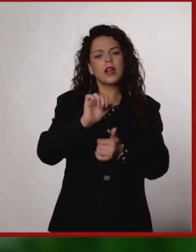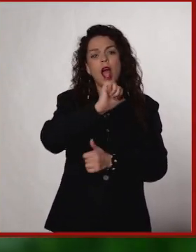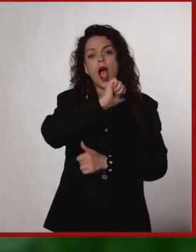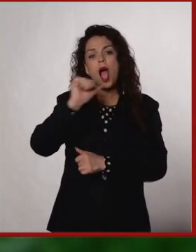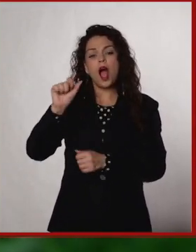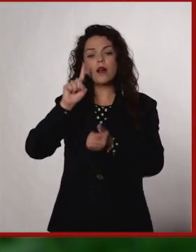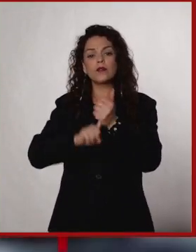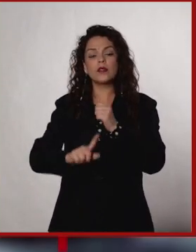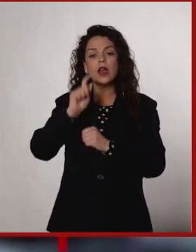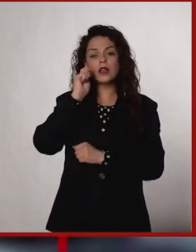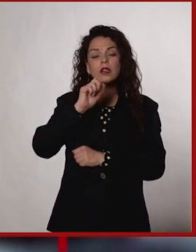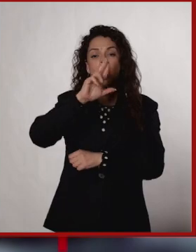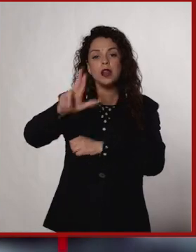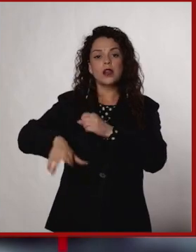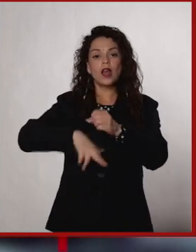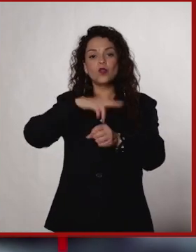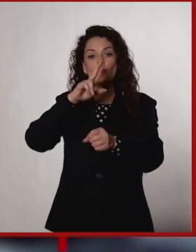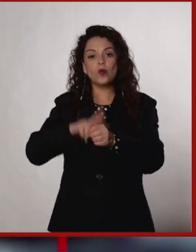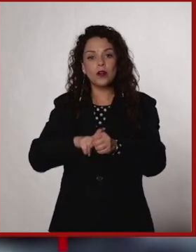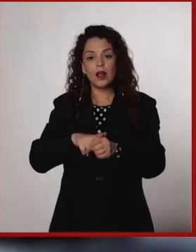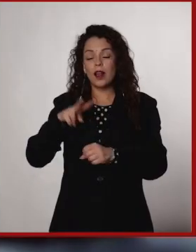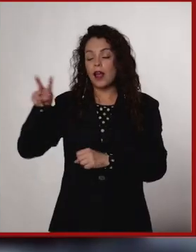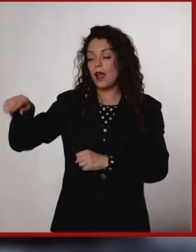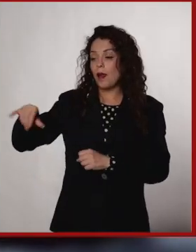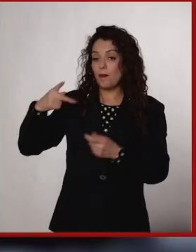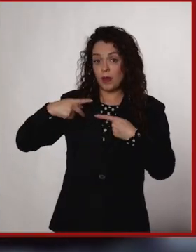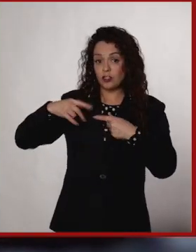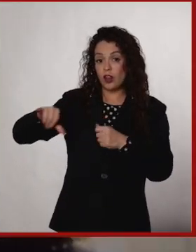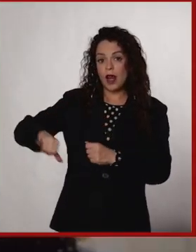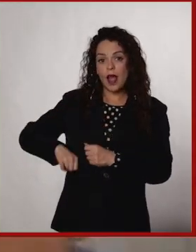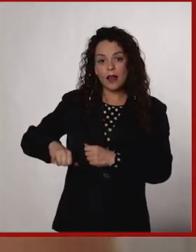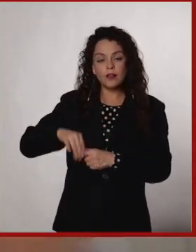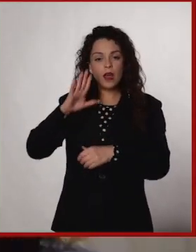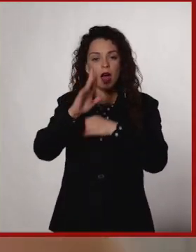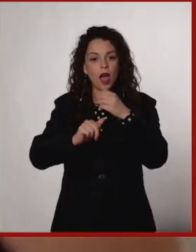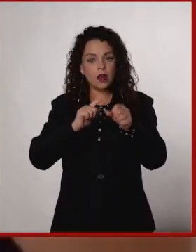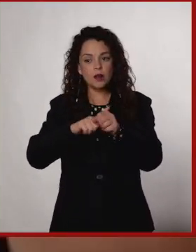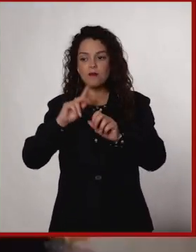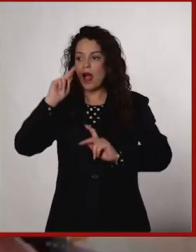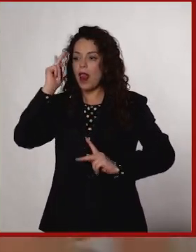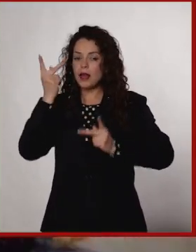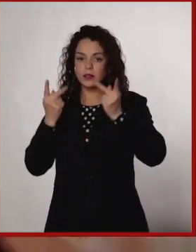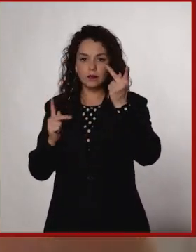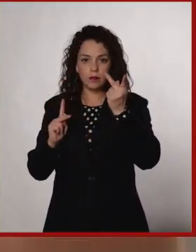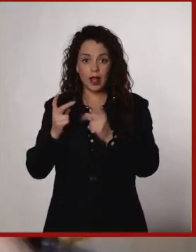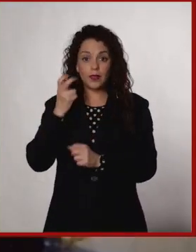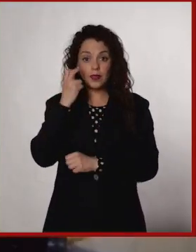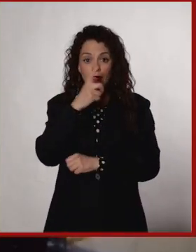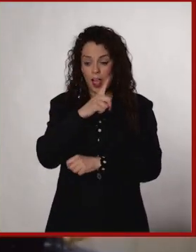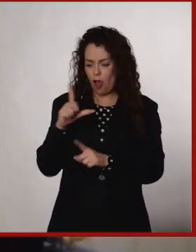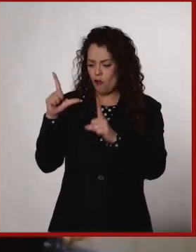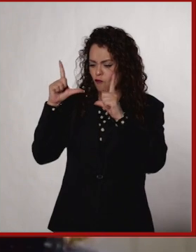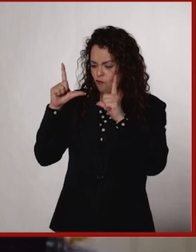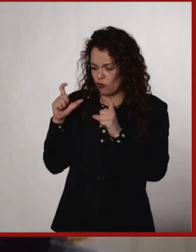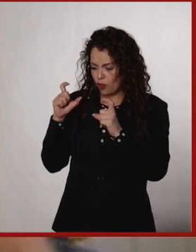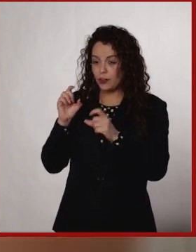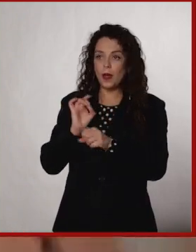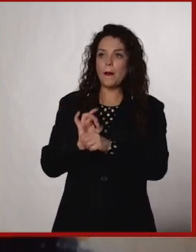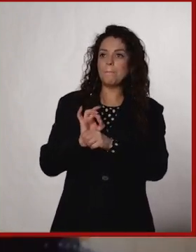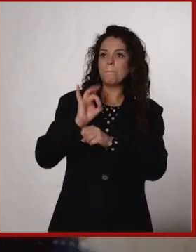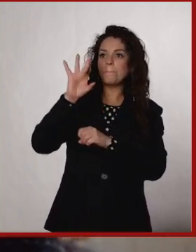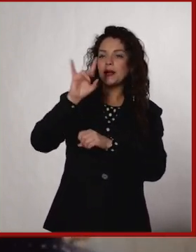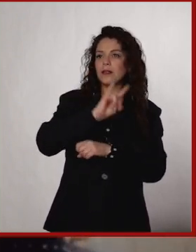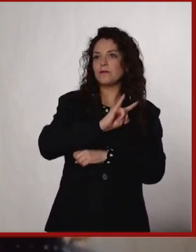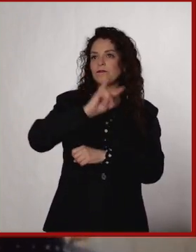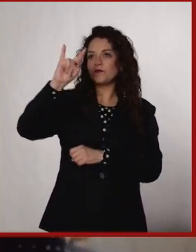de naturalistas, es gente que le interesan las plantas y los animales. Entonces, tomen